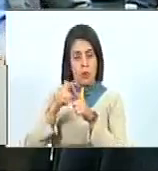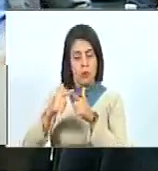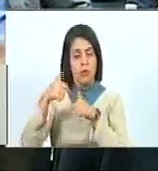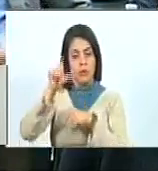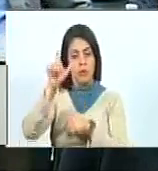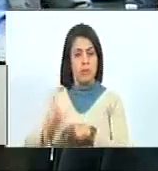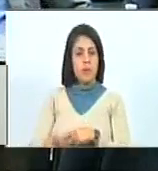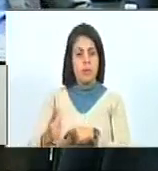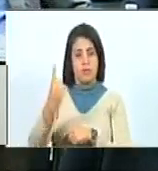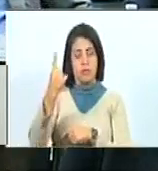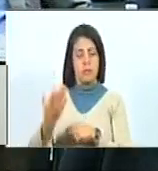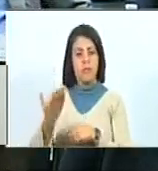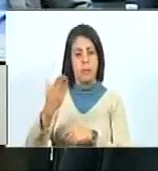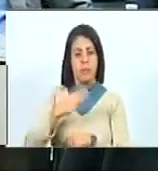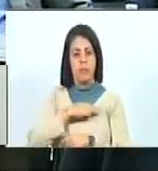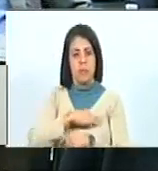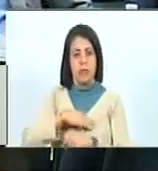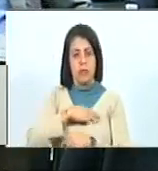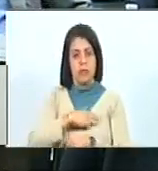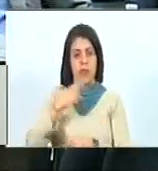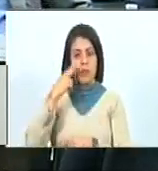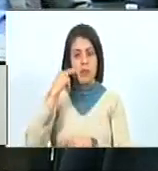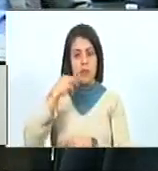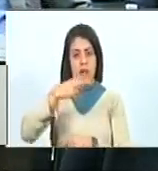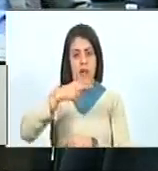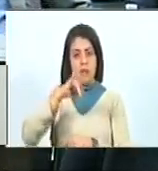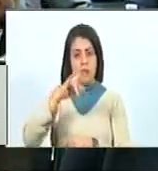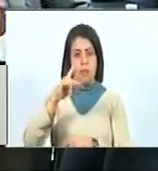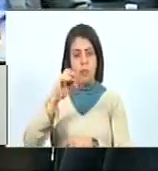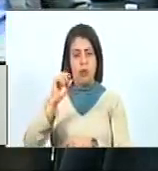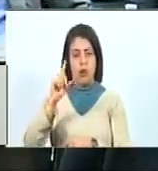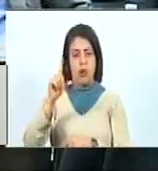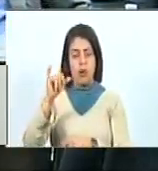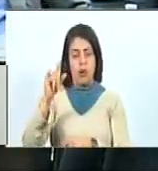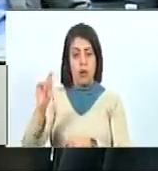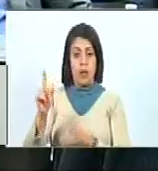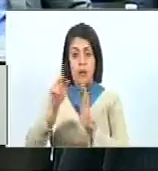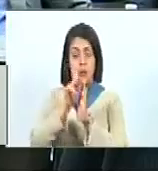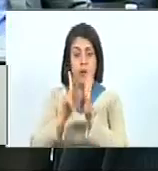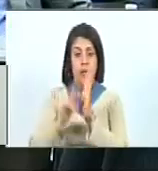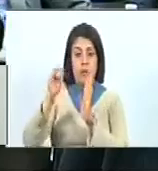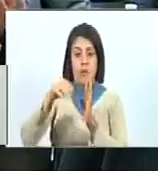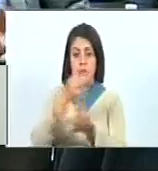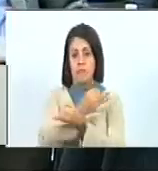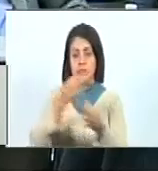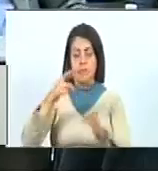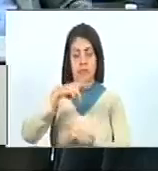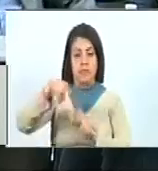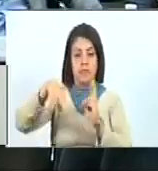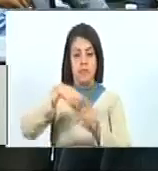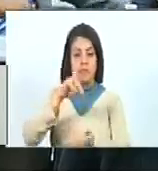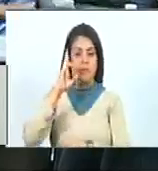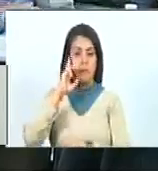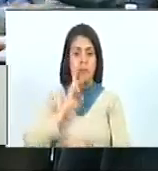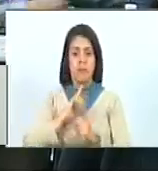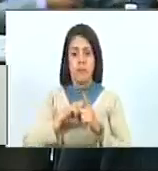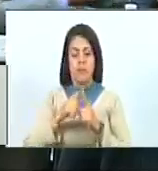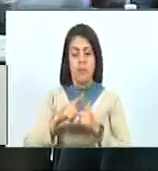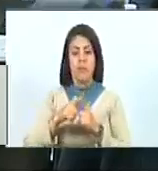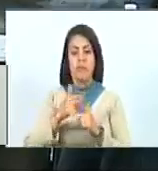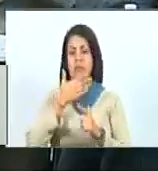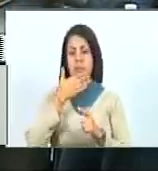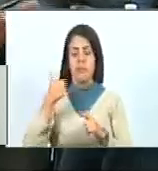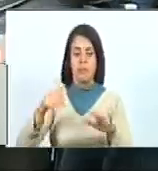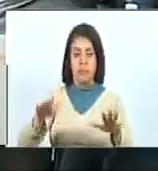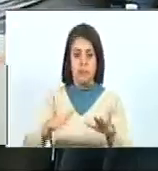uno de los pioneros de la misión negripólita, uno de los programas más extraordinarios que tiene la revolución bolivariana en el rescate